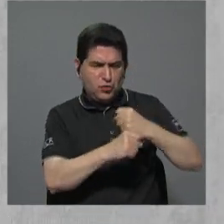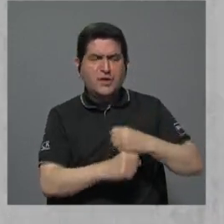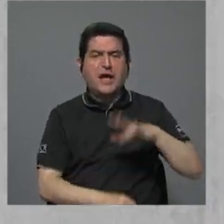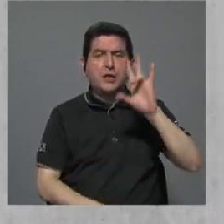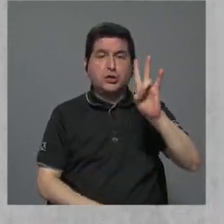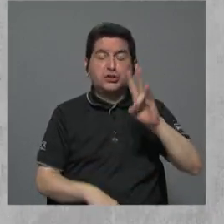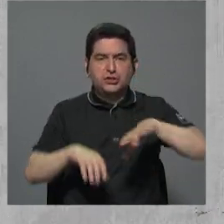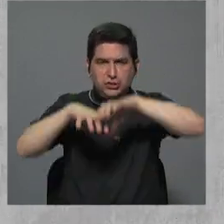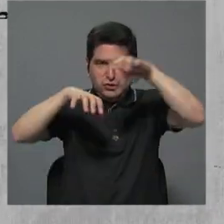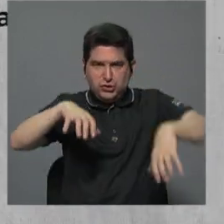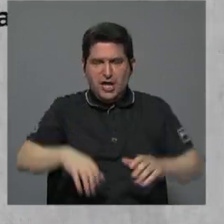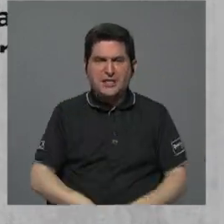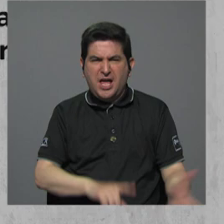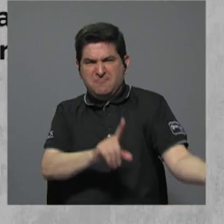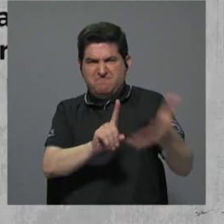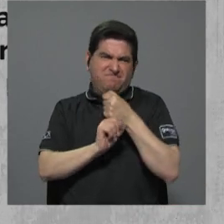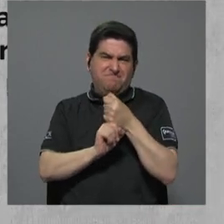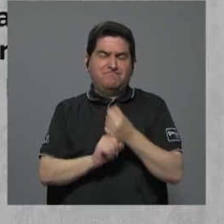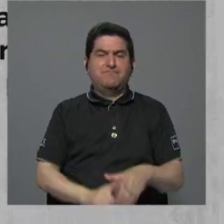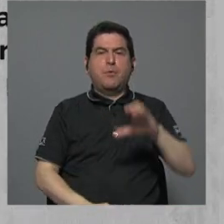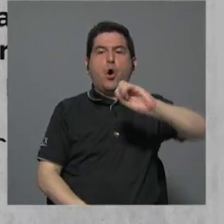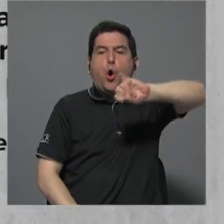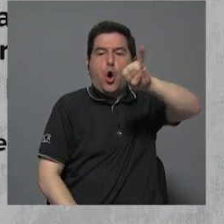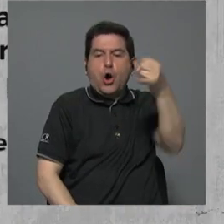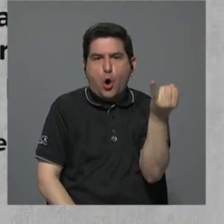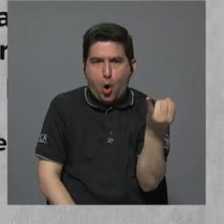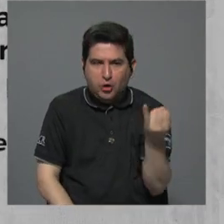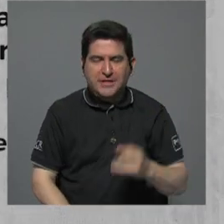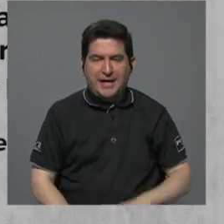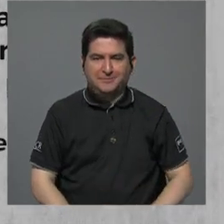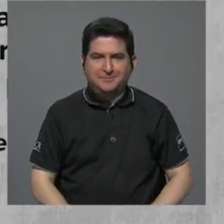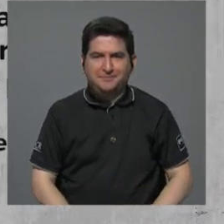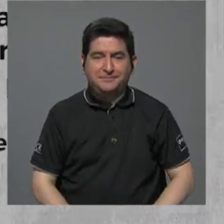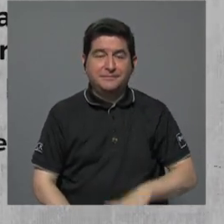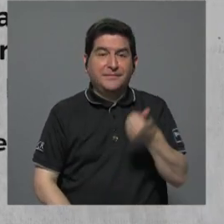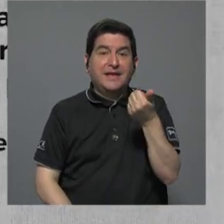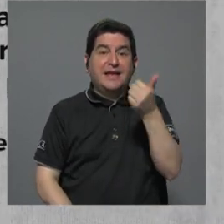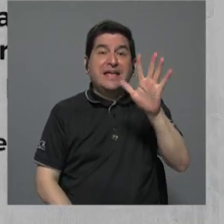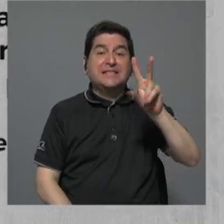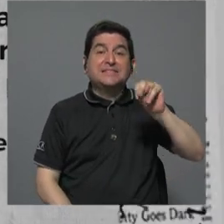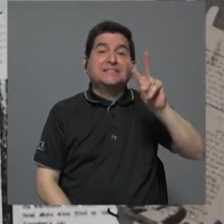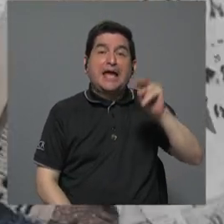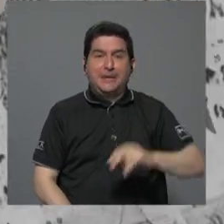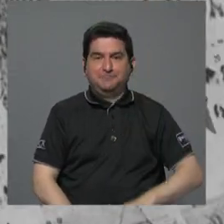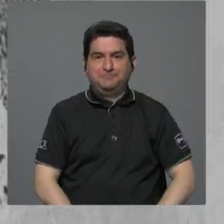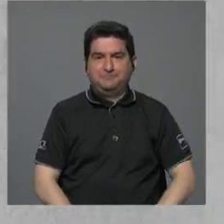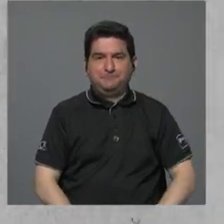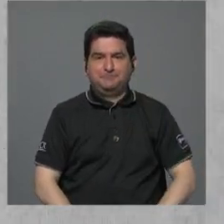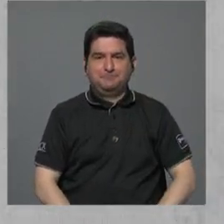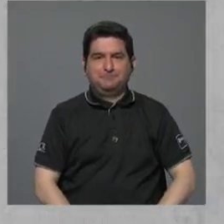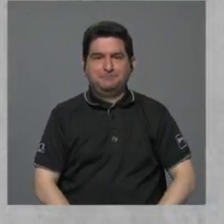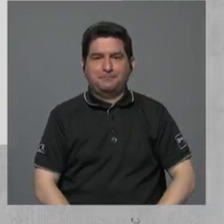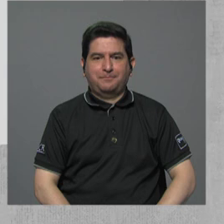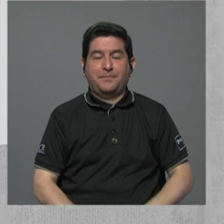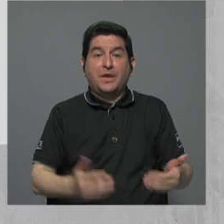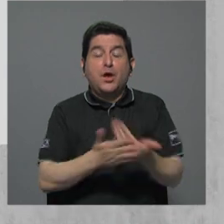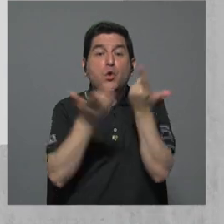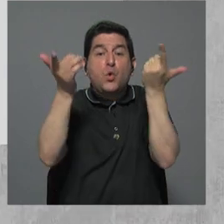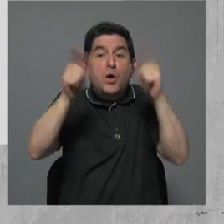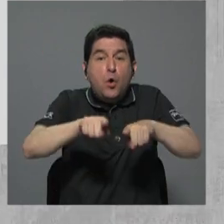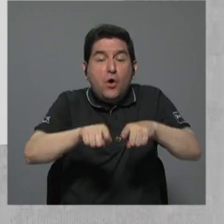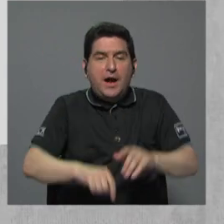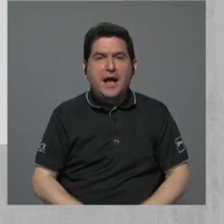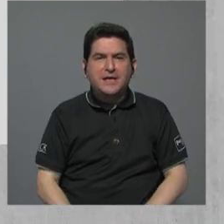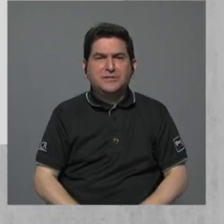siete cantones fueron detenidos por el Organismo de Investigación Judicial el 15 de noviembre. El nuevo caso los